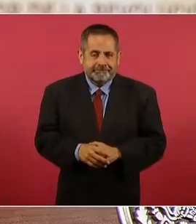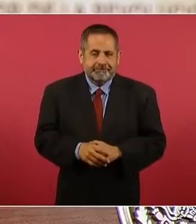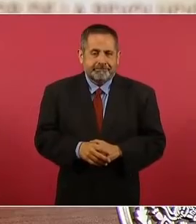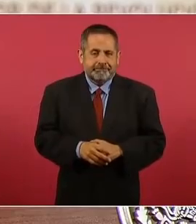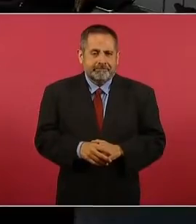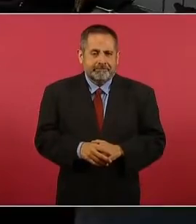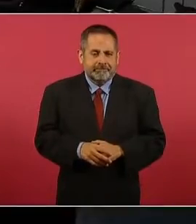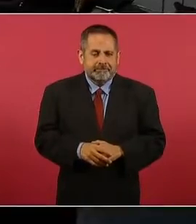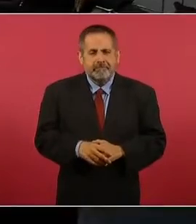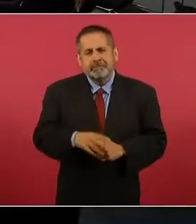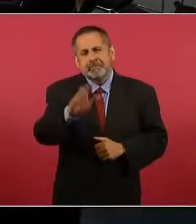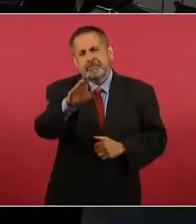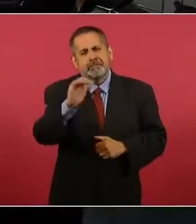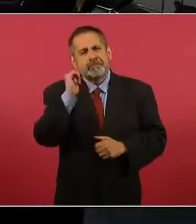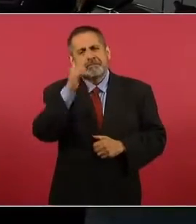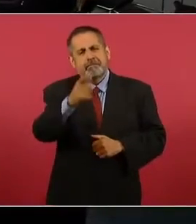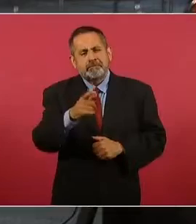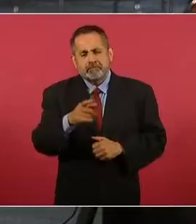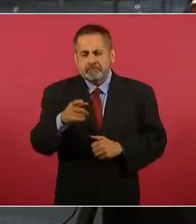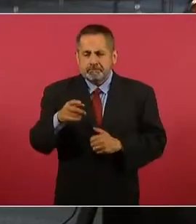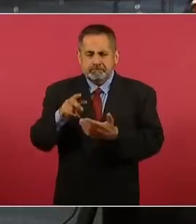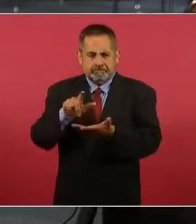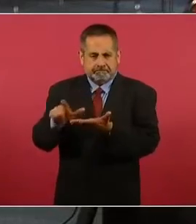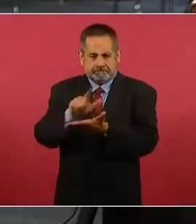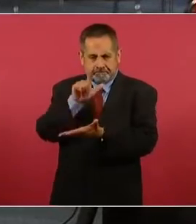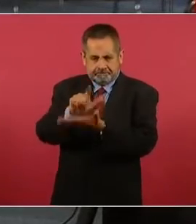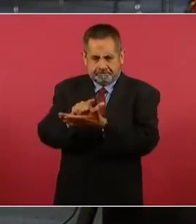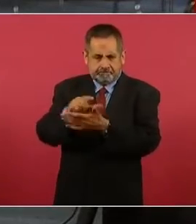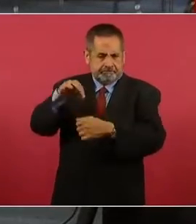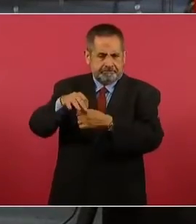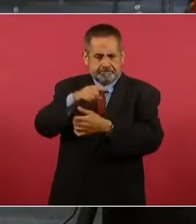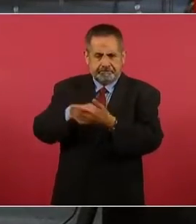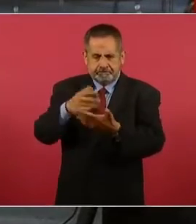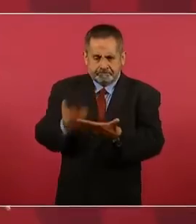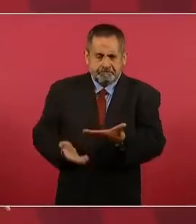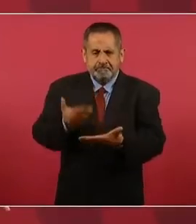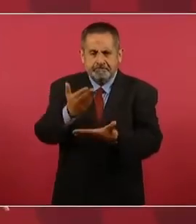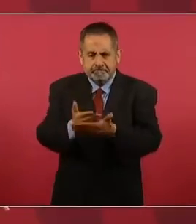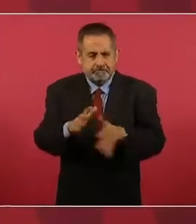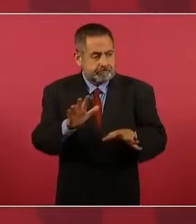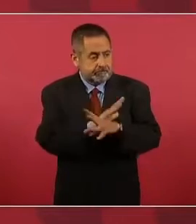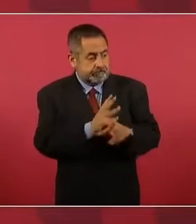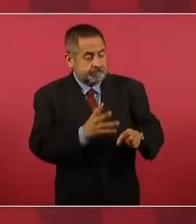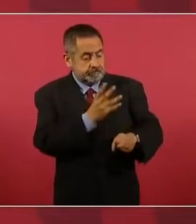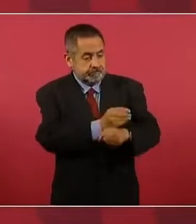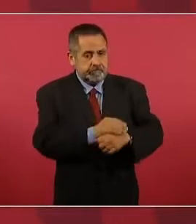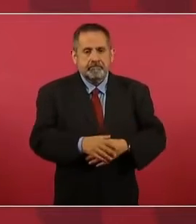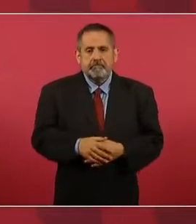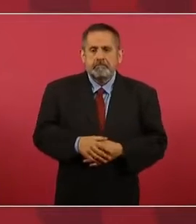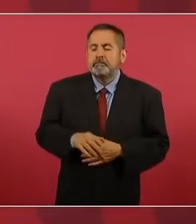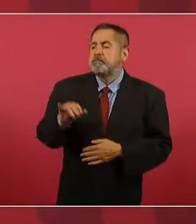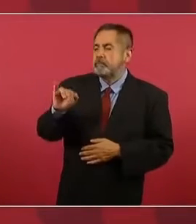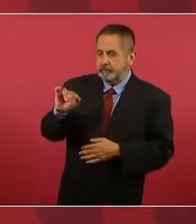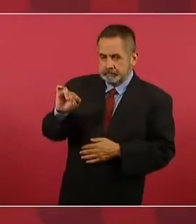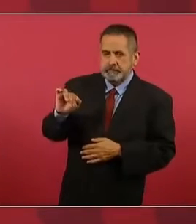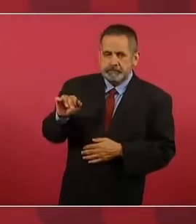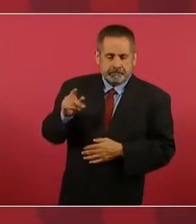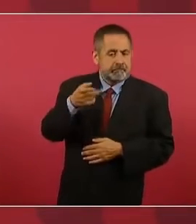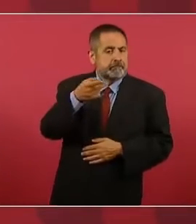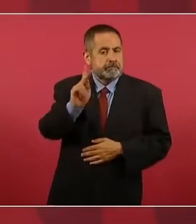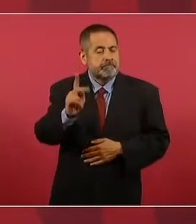¿No se resolvería un poco con esta reforma electoral que había propuesto? Sí, pero en su momento ya nosotros vamos